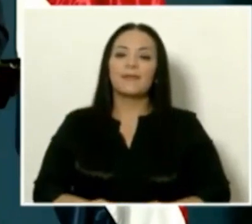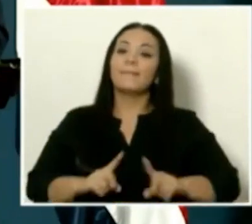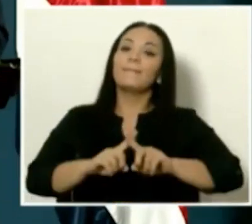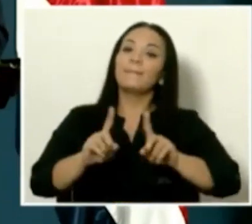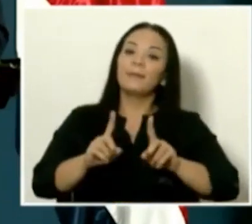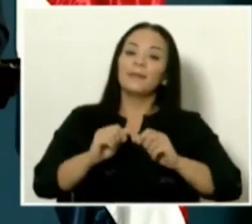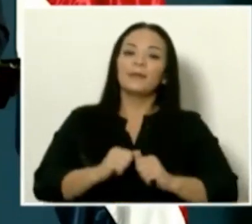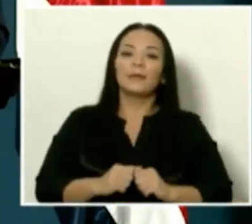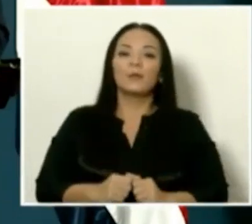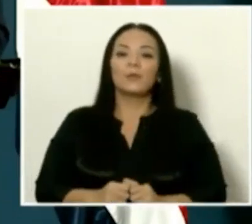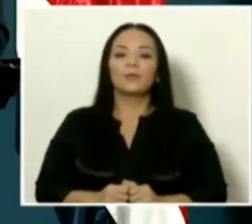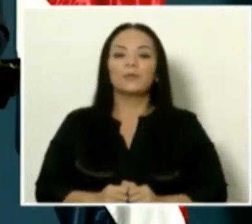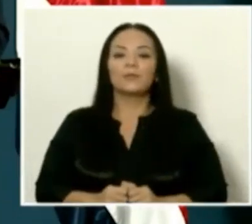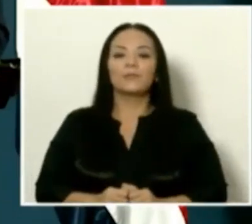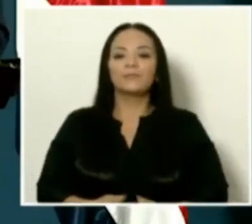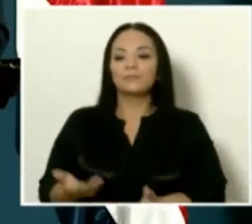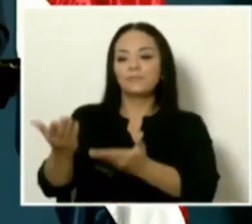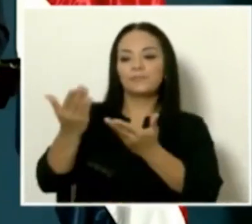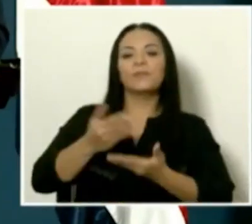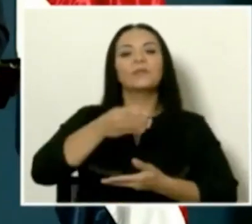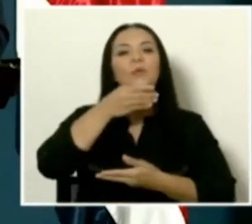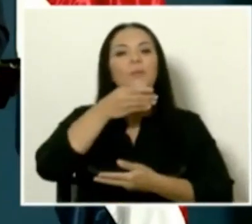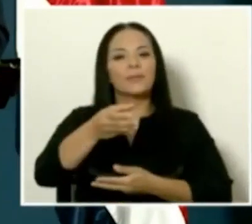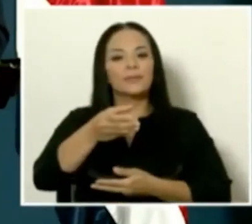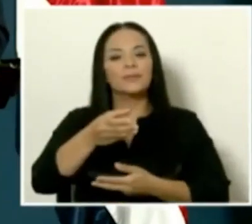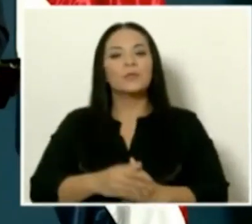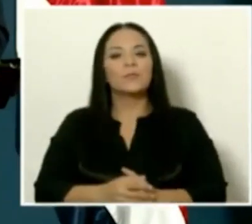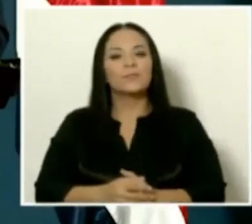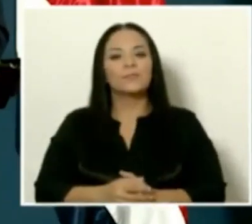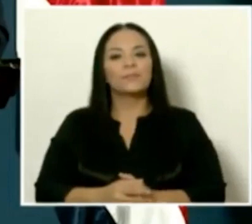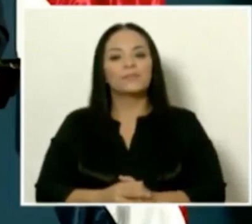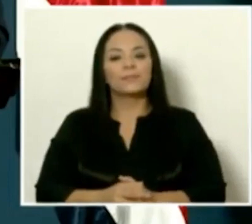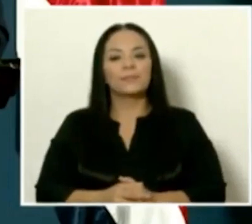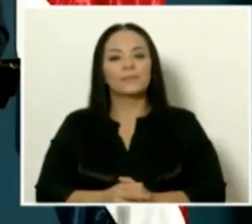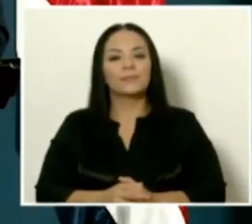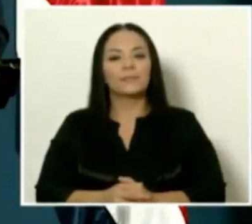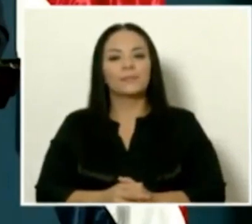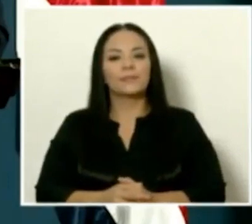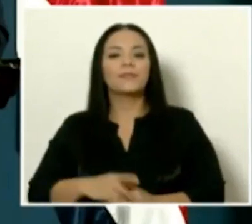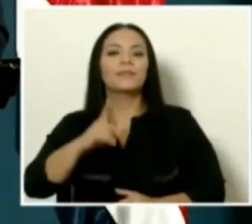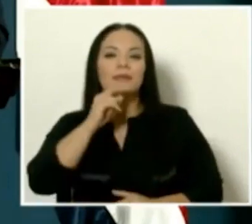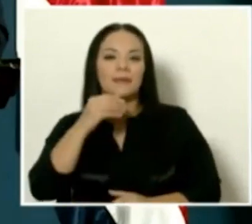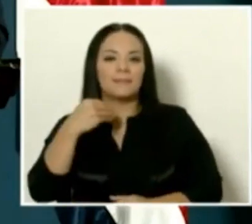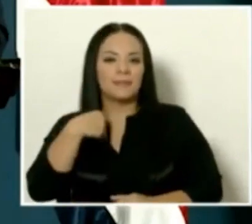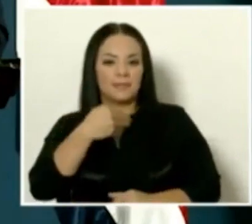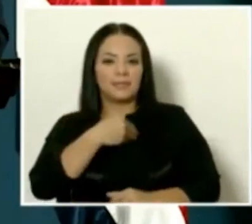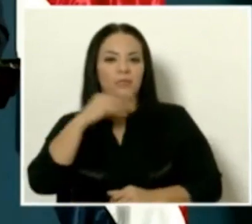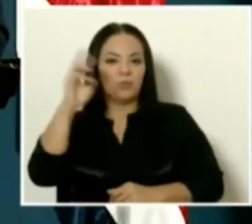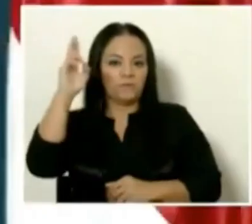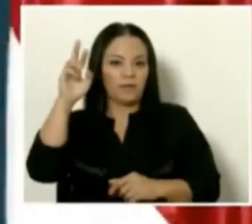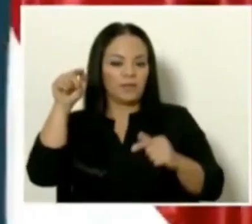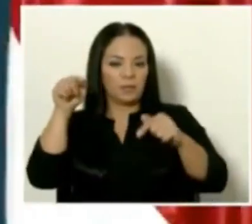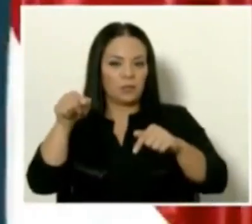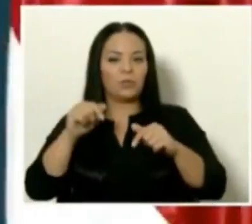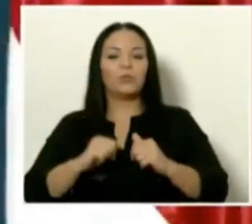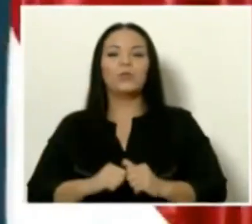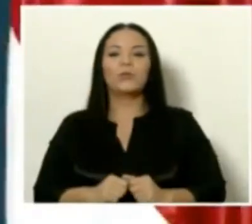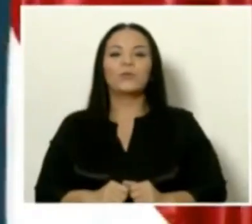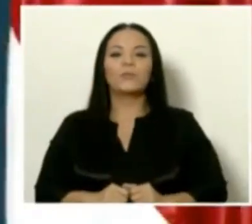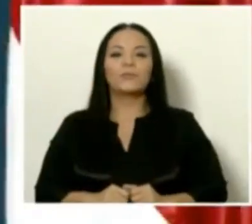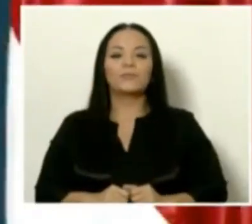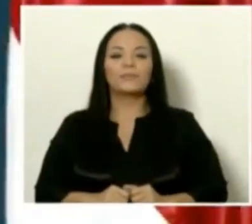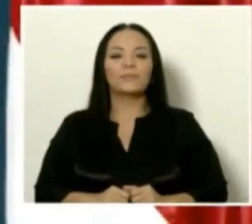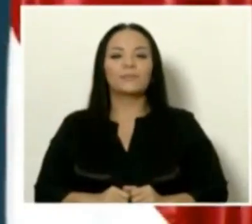de parte del ministro rector de la